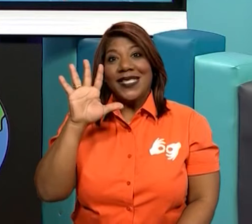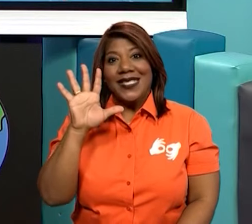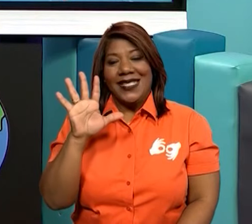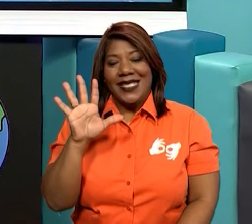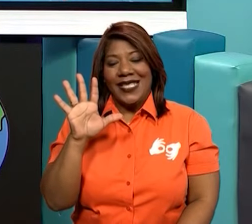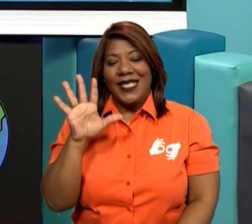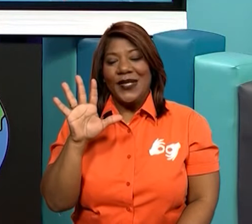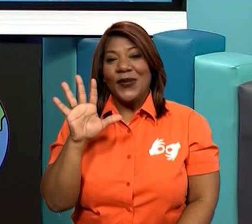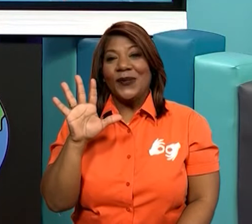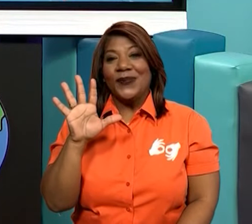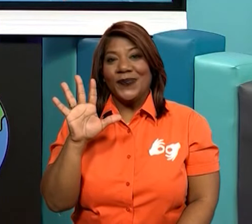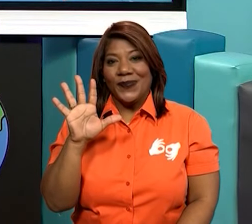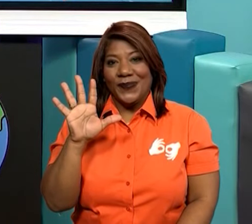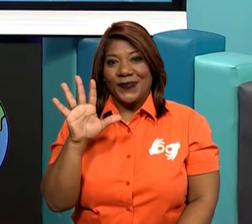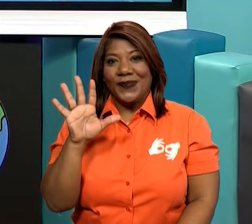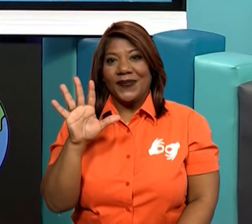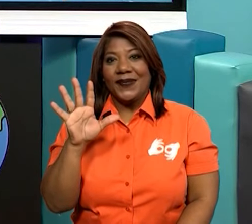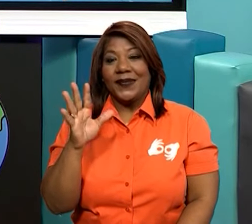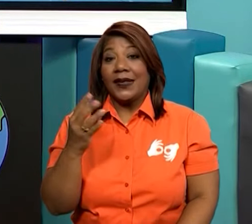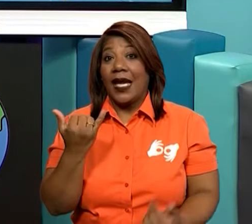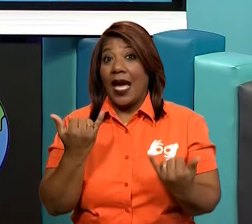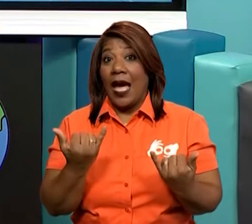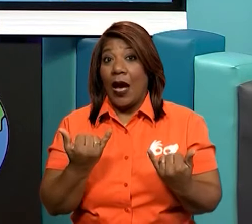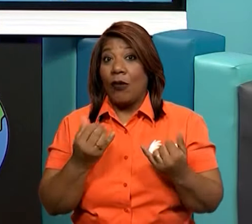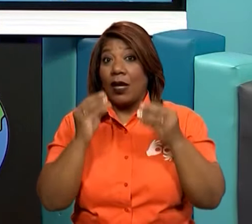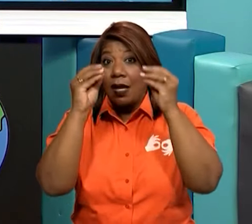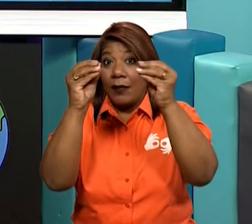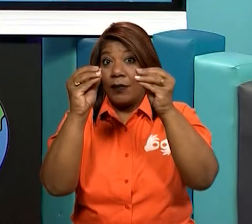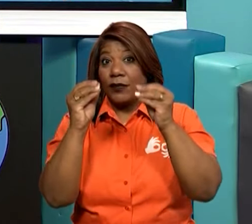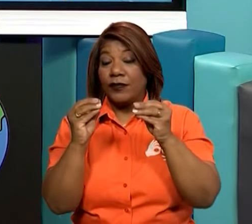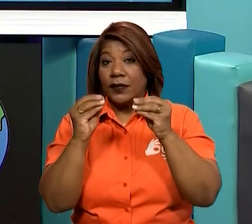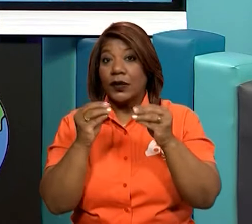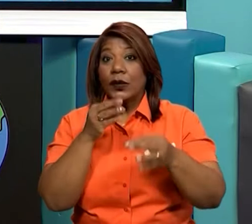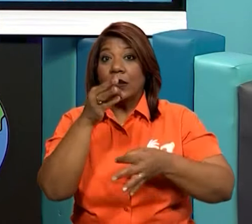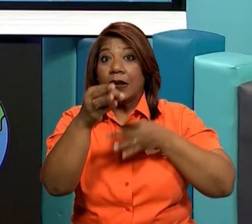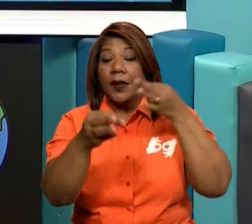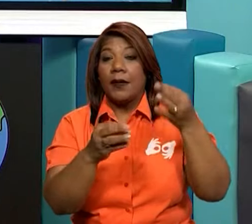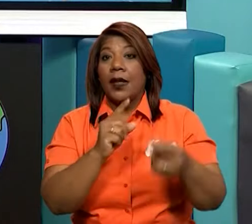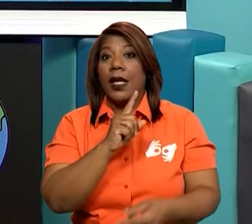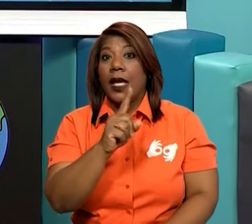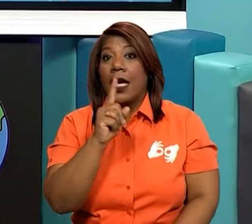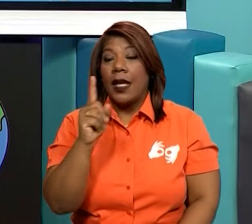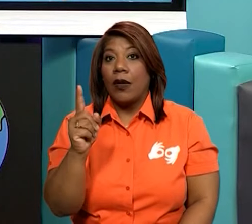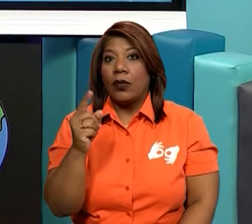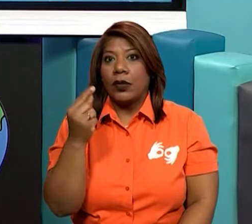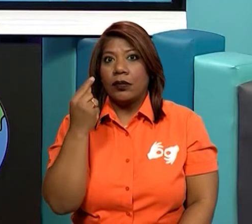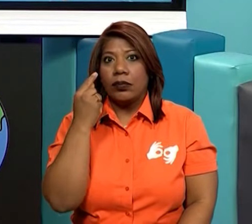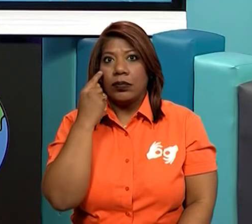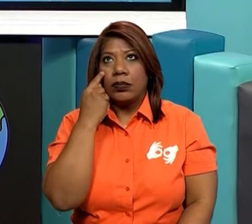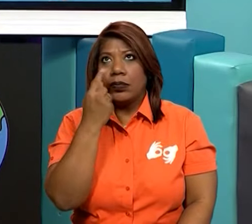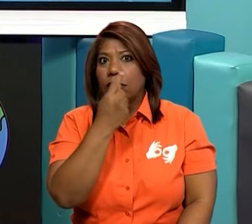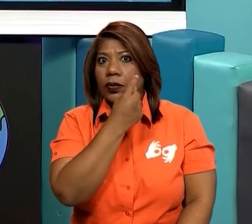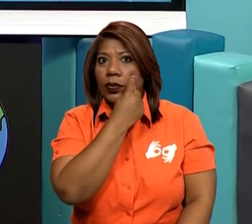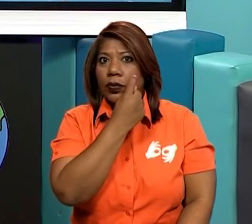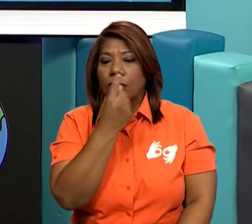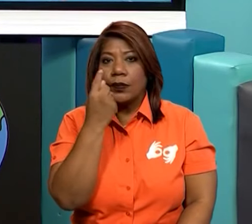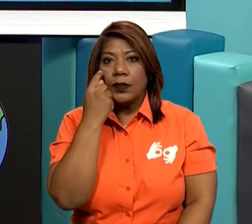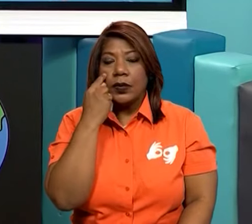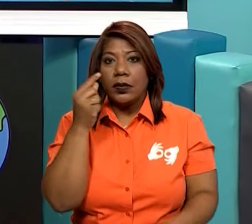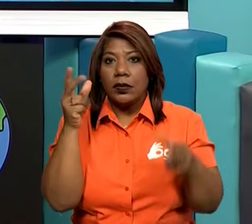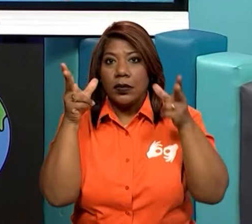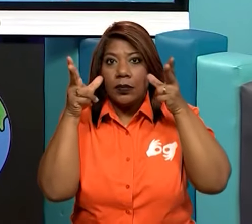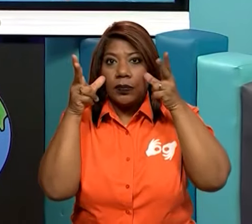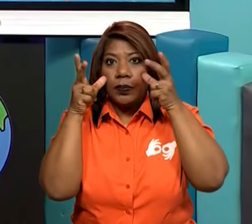Claro que sí. Cinco. Vamos a hablar de cada uno de ellos. Número uno. La vista. Los